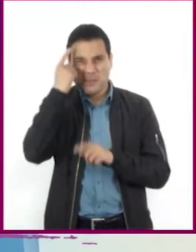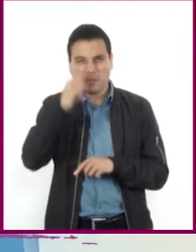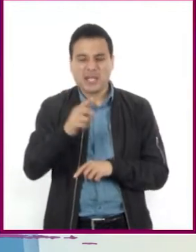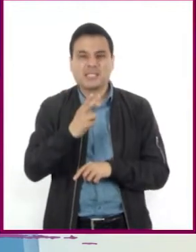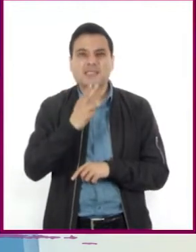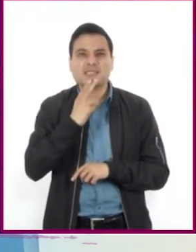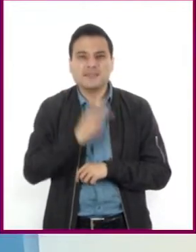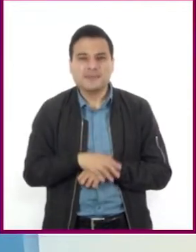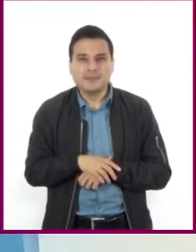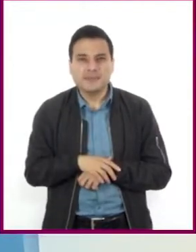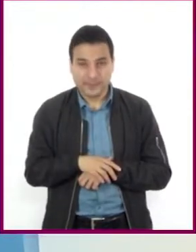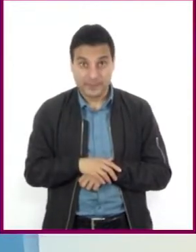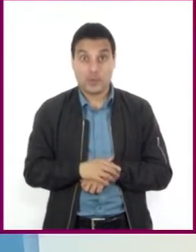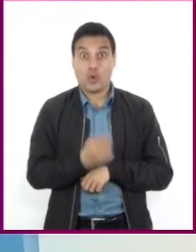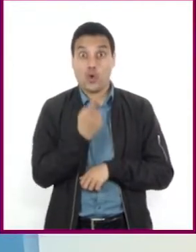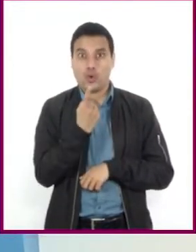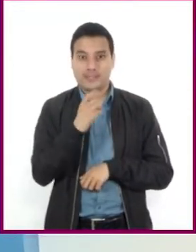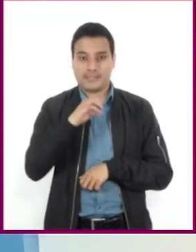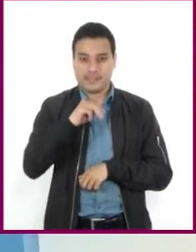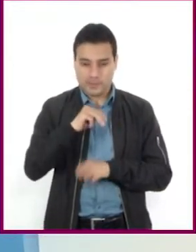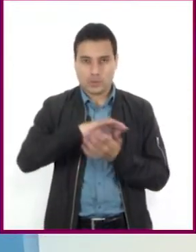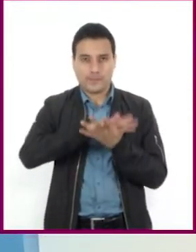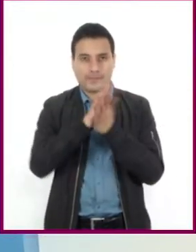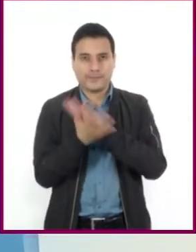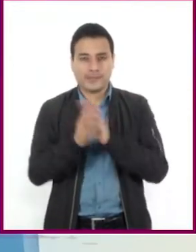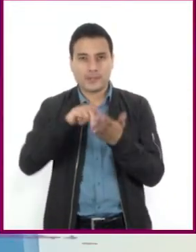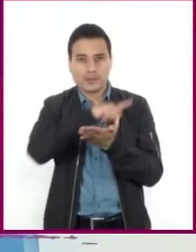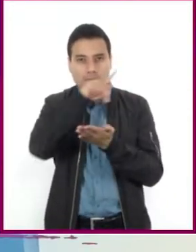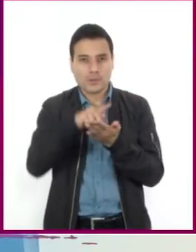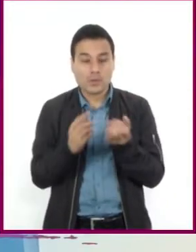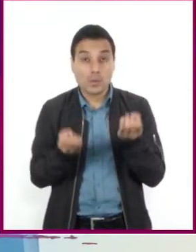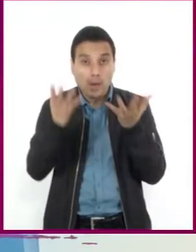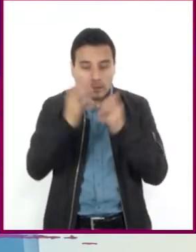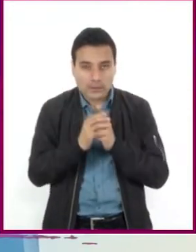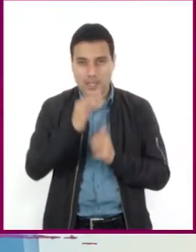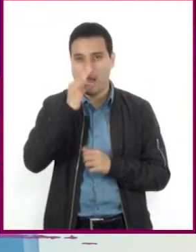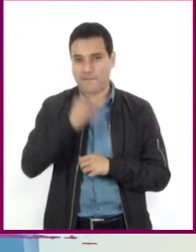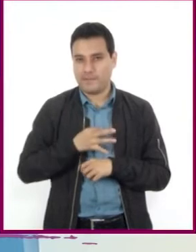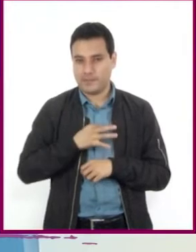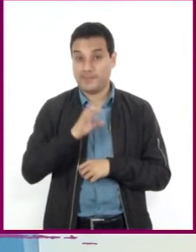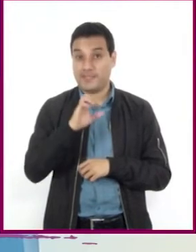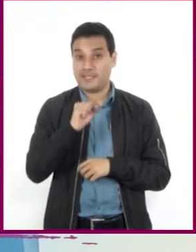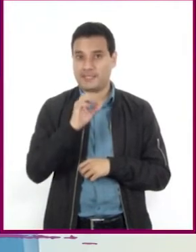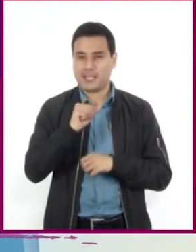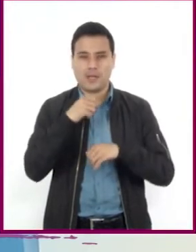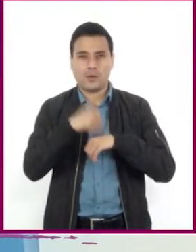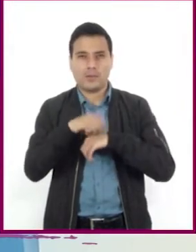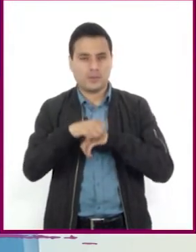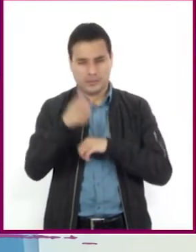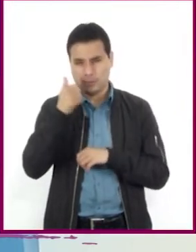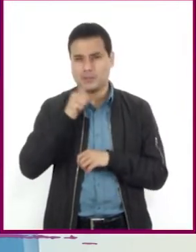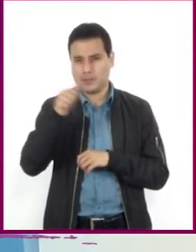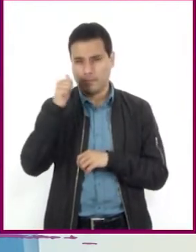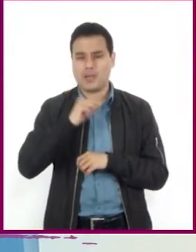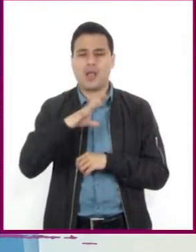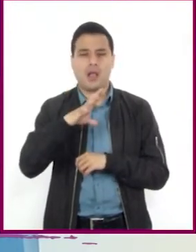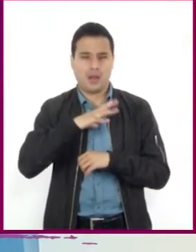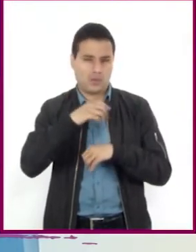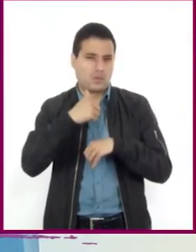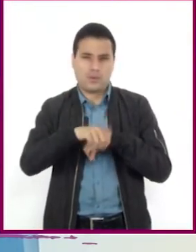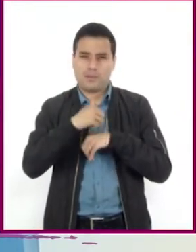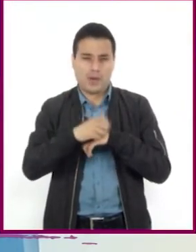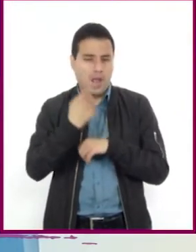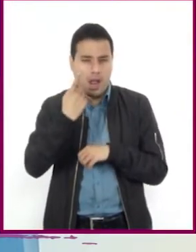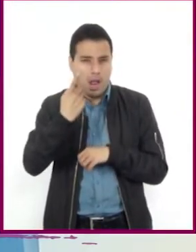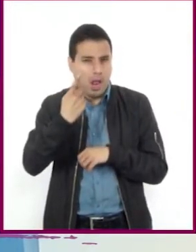la cantidad de kilómetros que representa cada centímetro. La escala numérica siempre estará representada por medio de números